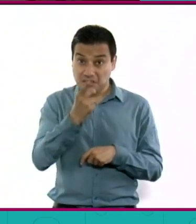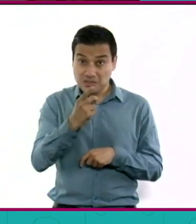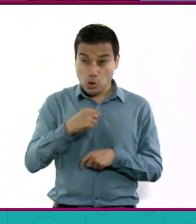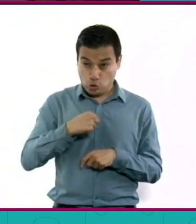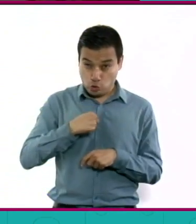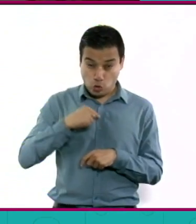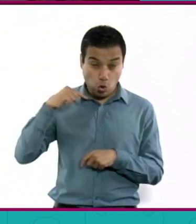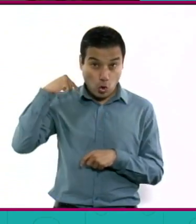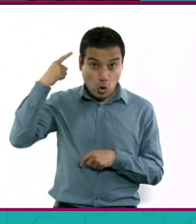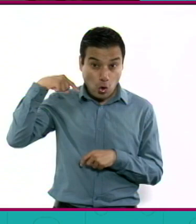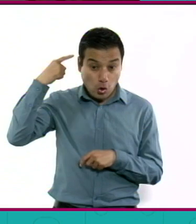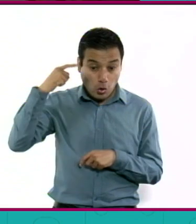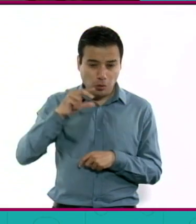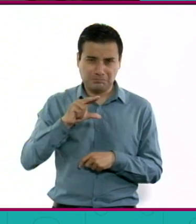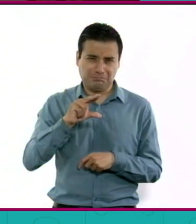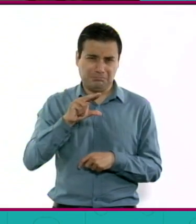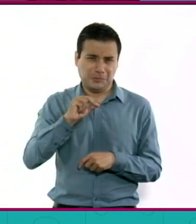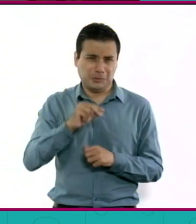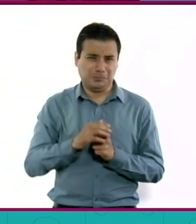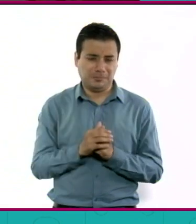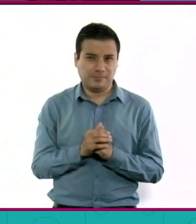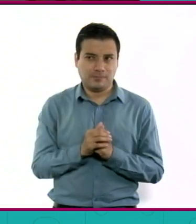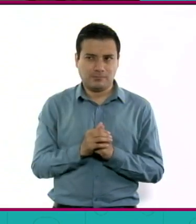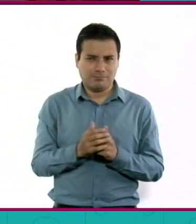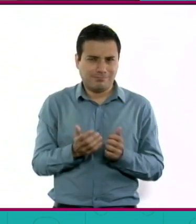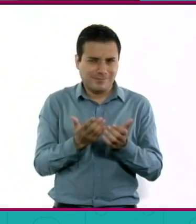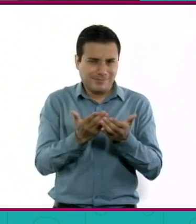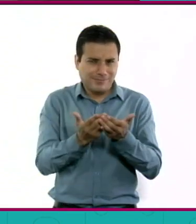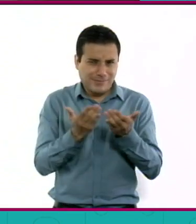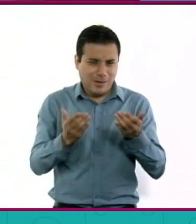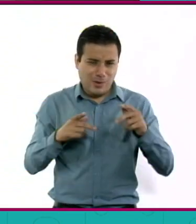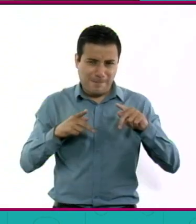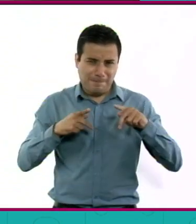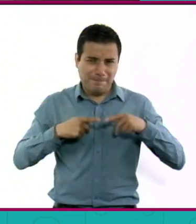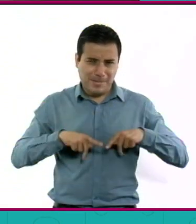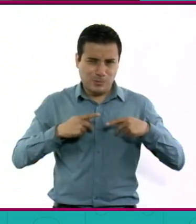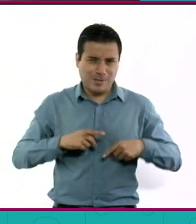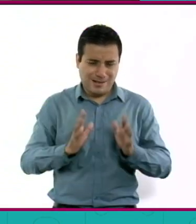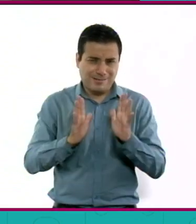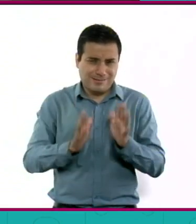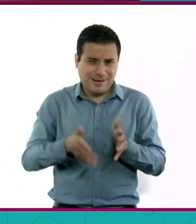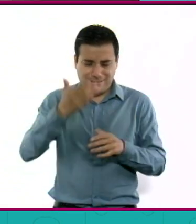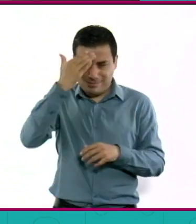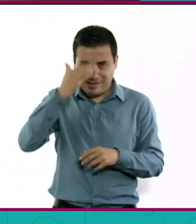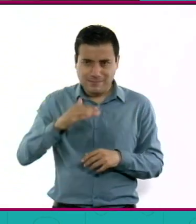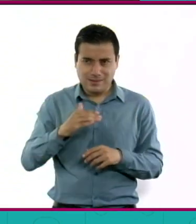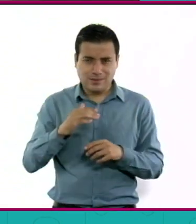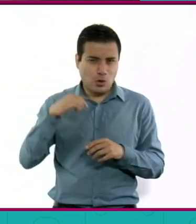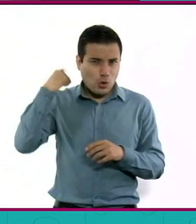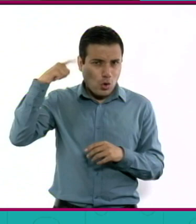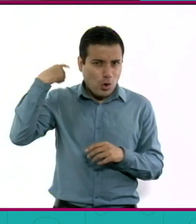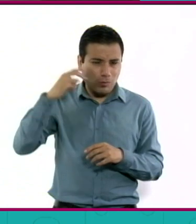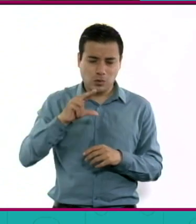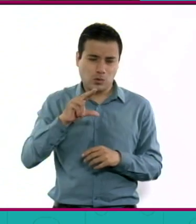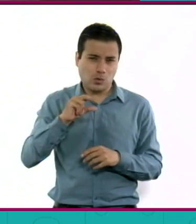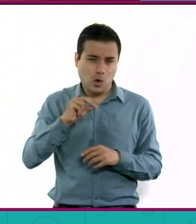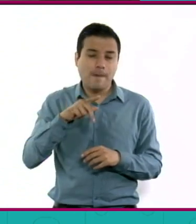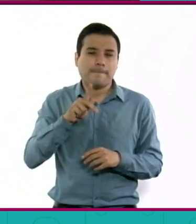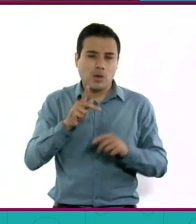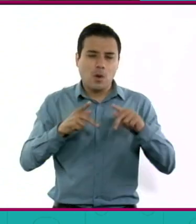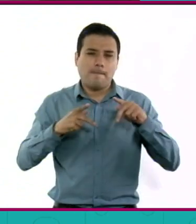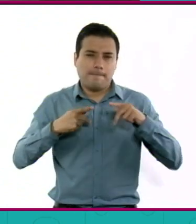Y hoy nos damos cuenta que no estamos locos, pero todos podemos sufrir una